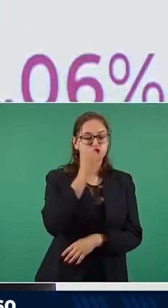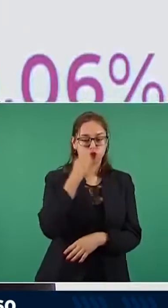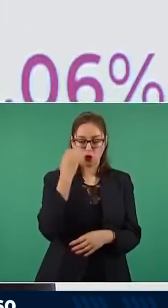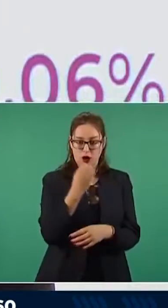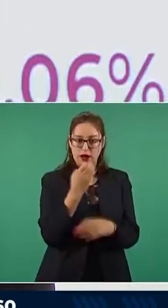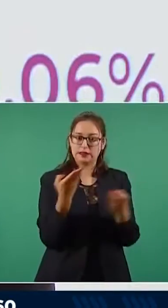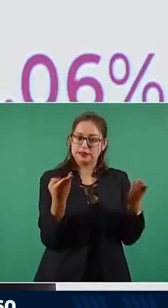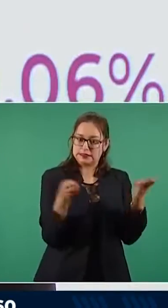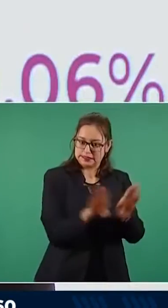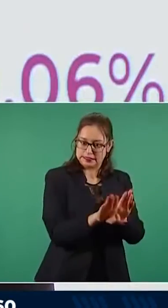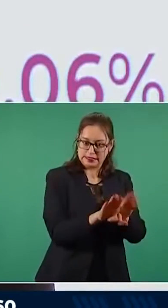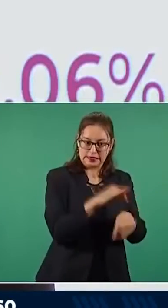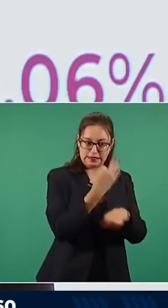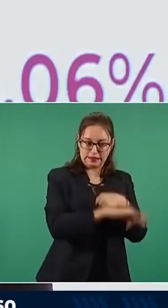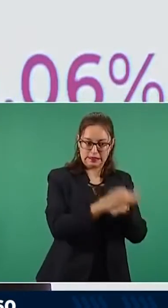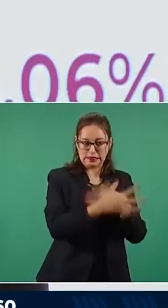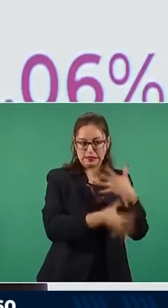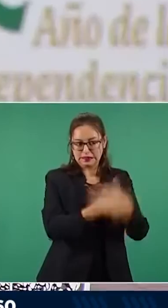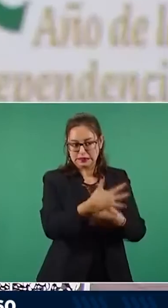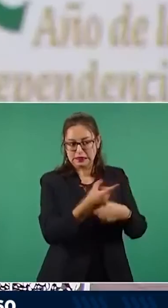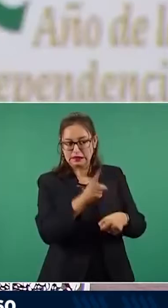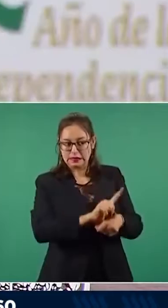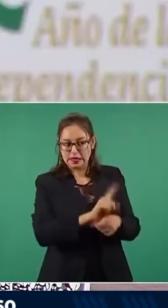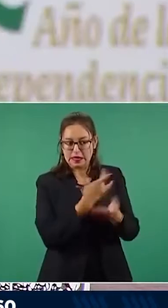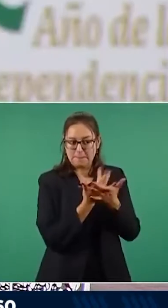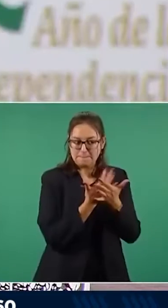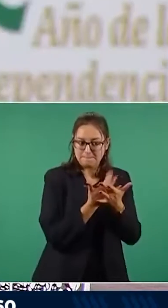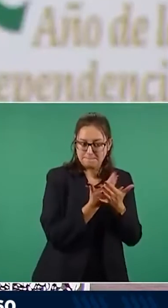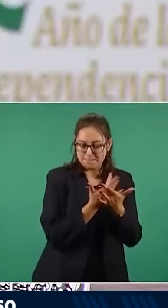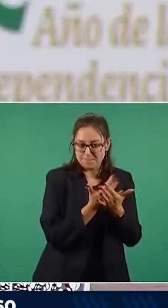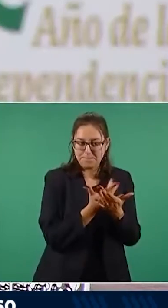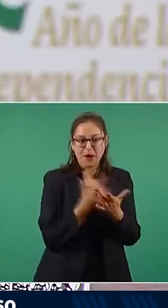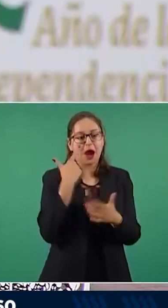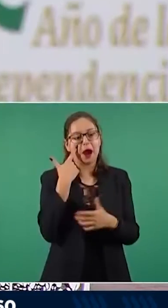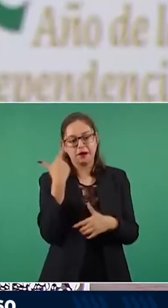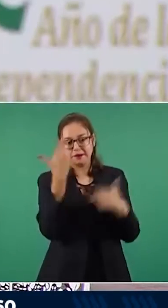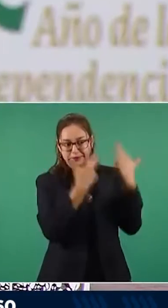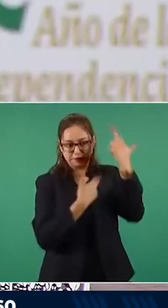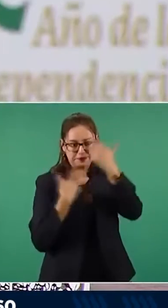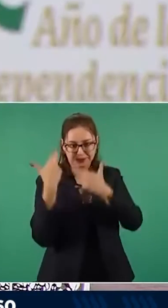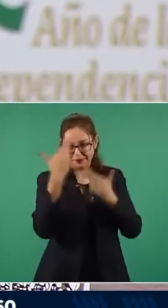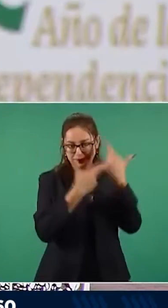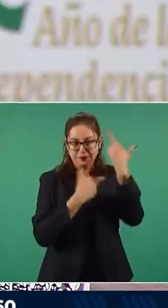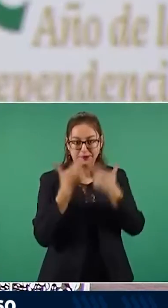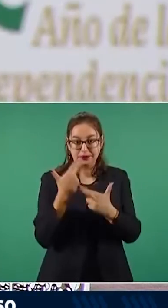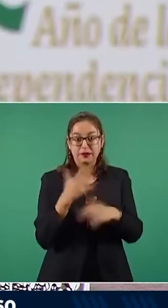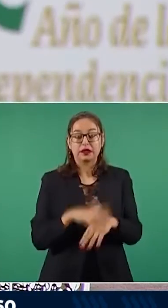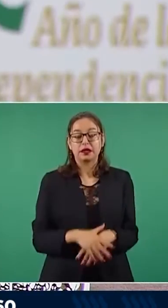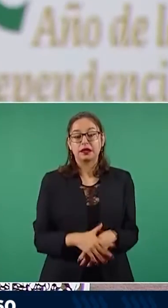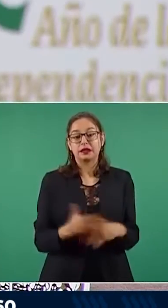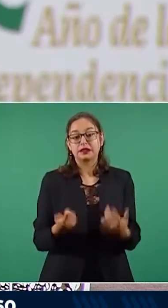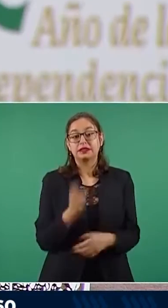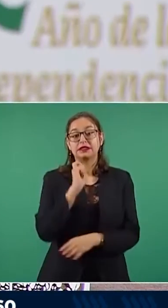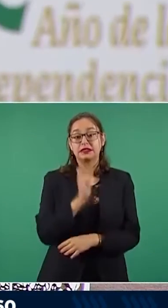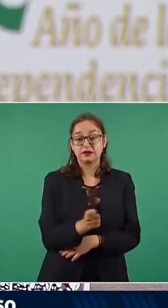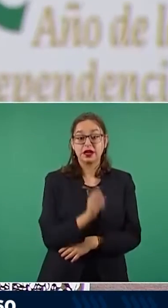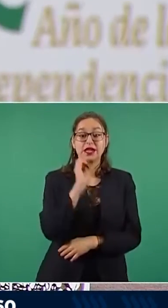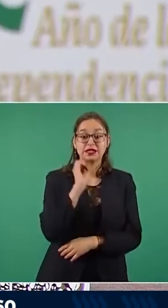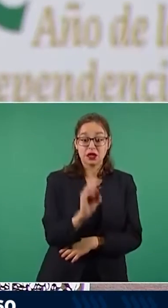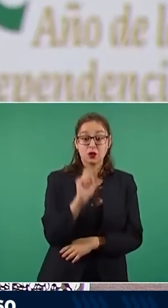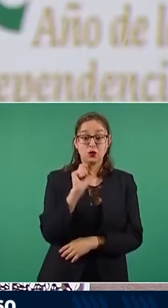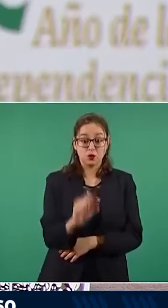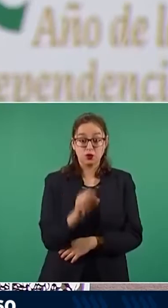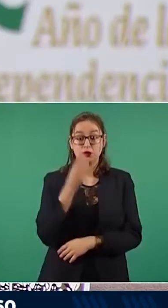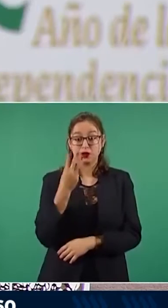temporal cada 15 días, dependiendo de acuerdo a lo que se considera como recomendación. Por lo tanto, sería un 0.03 por ciento